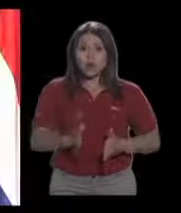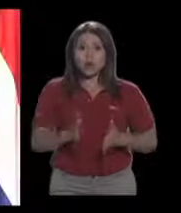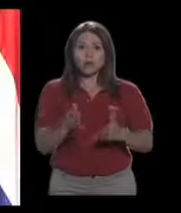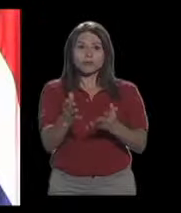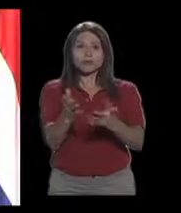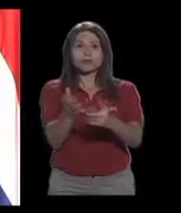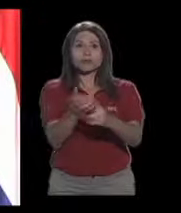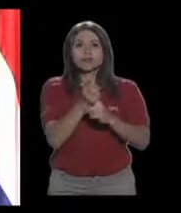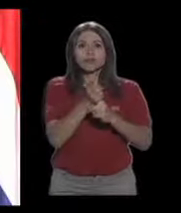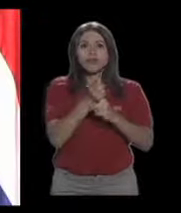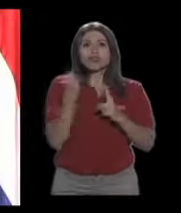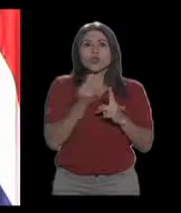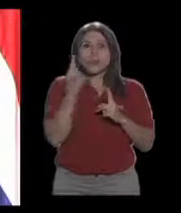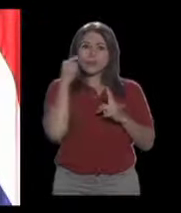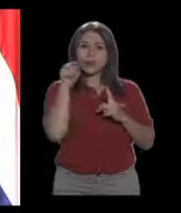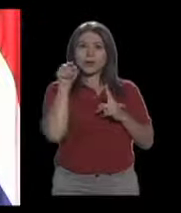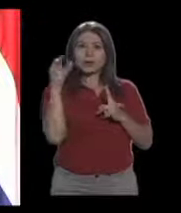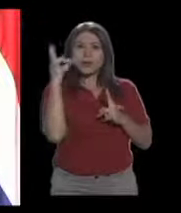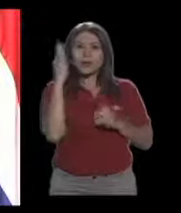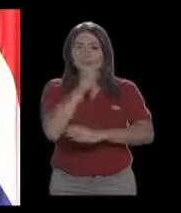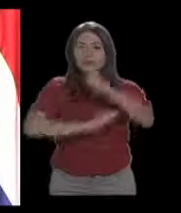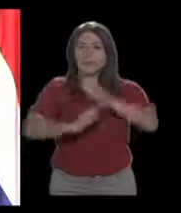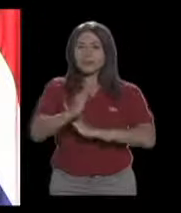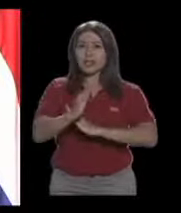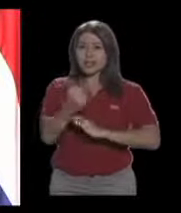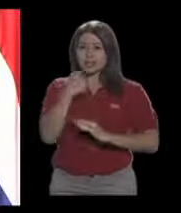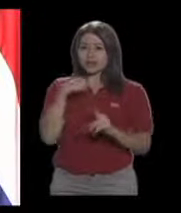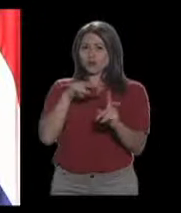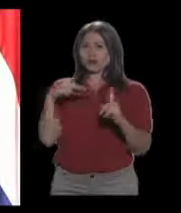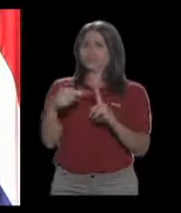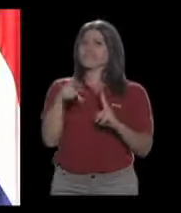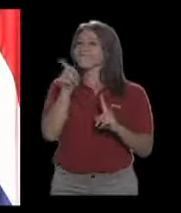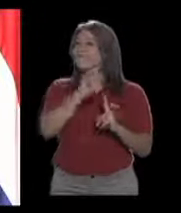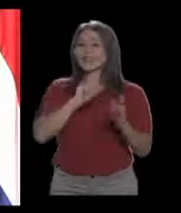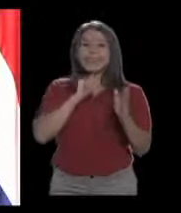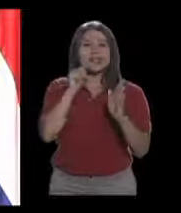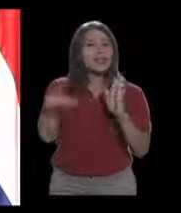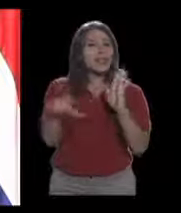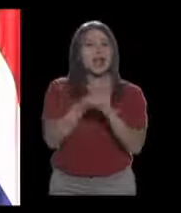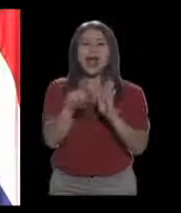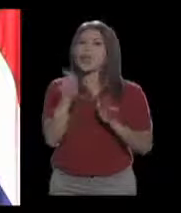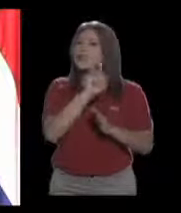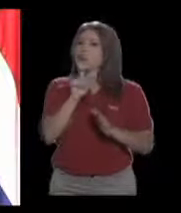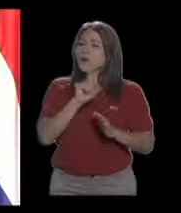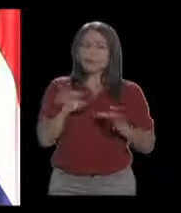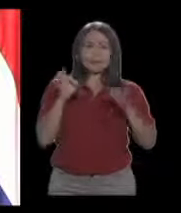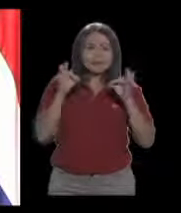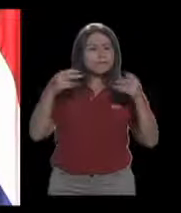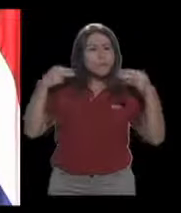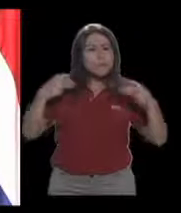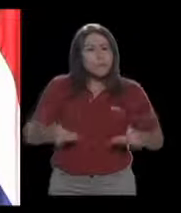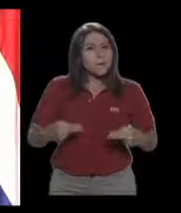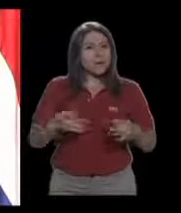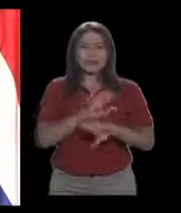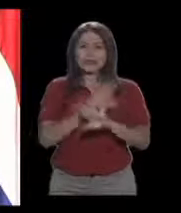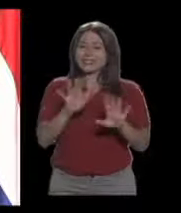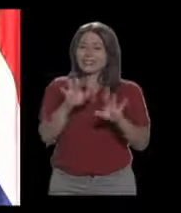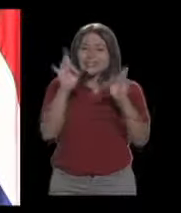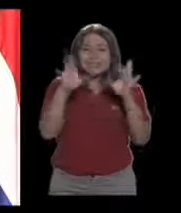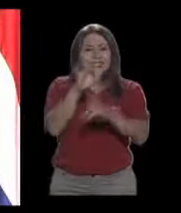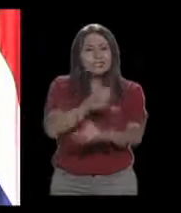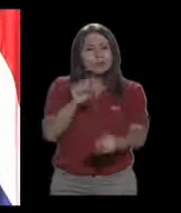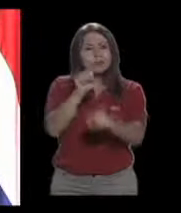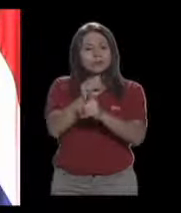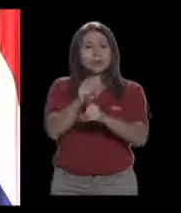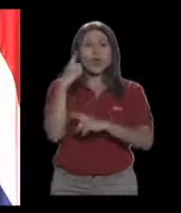solo por razón de que tiene una discapacidad es, desde mi punto de vista, totalmente ilegal, inhumano y todas las is